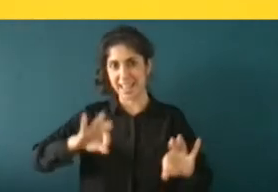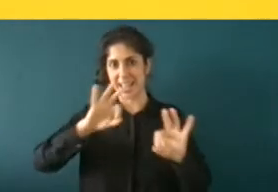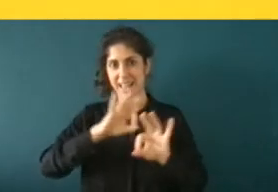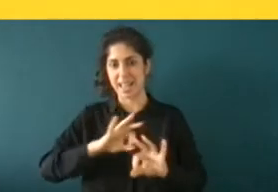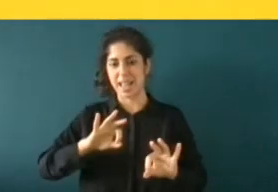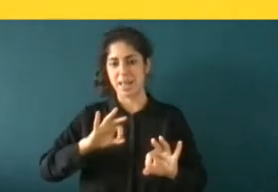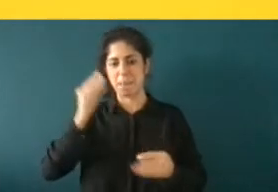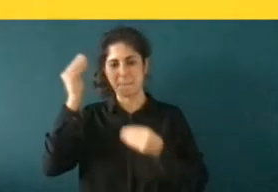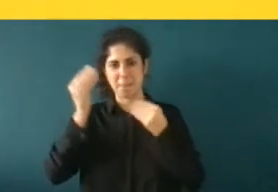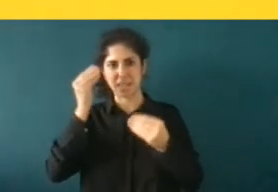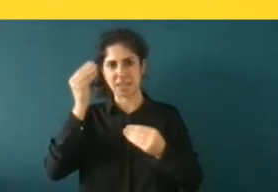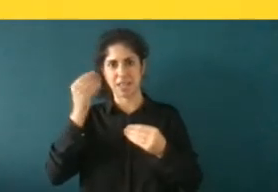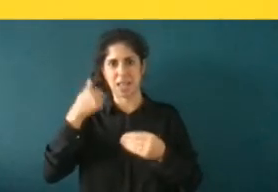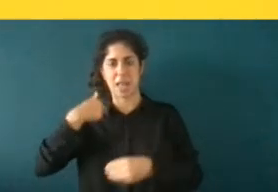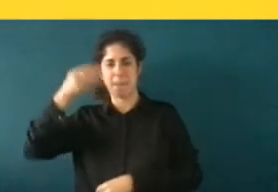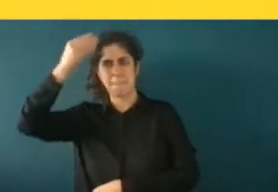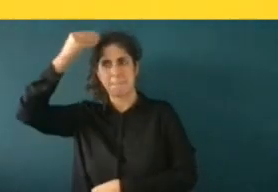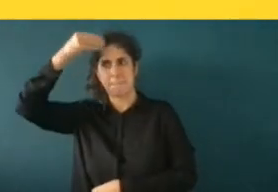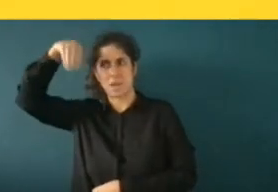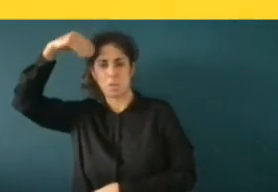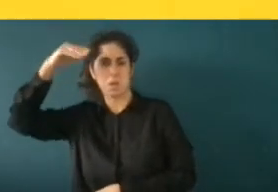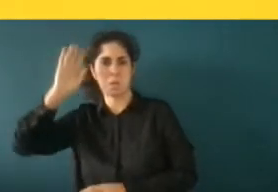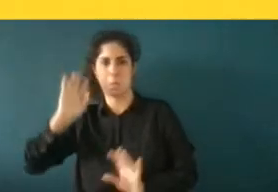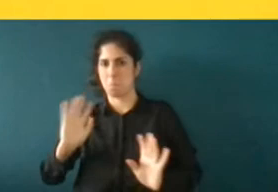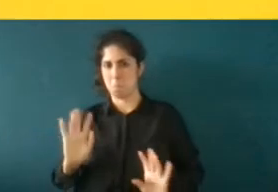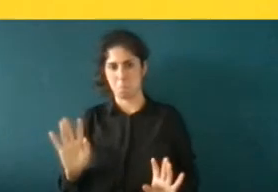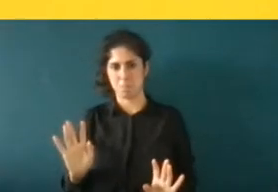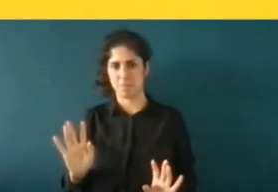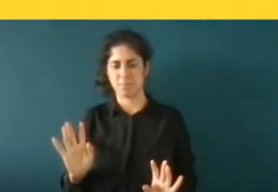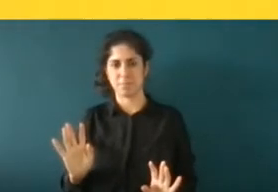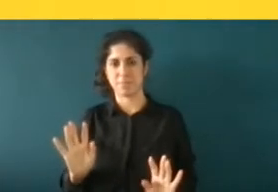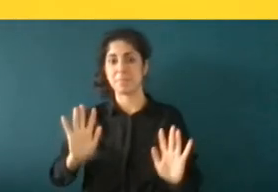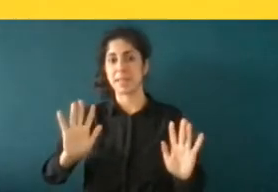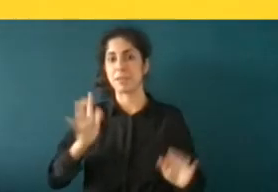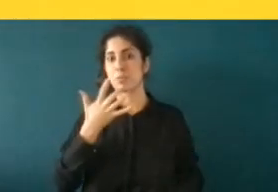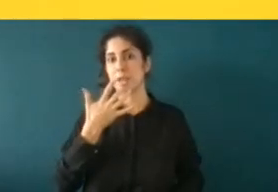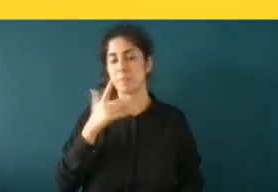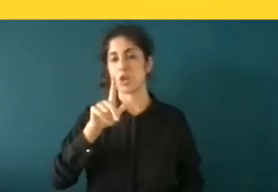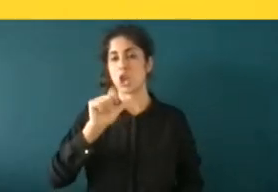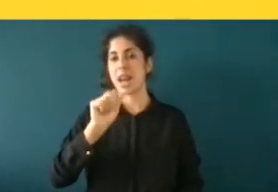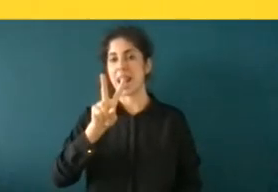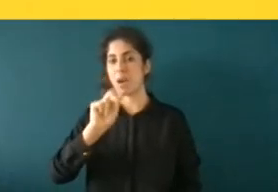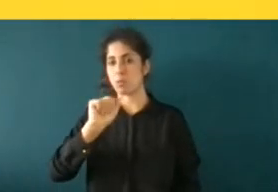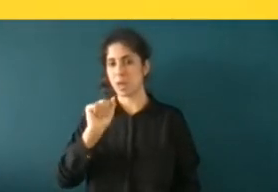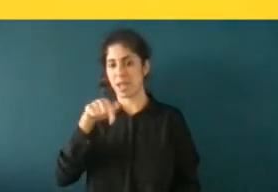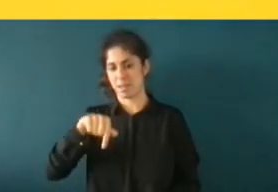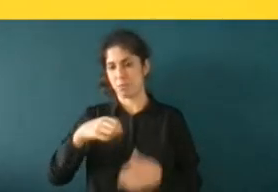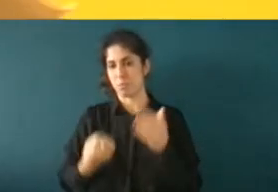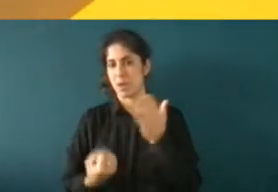son de Marruecos que mis padres son barroquíes pero por ejemplo Laura que ha estado esta mañana aquí la compañera Laura